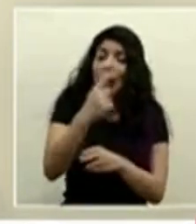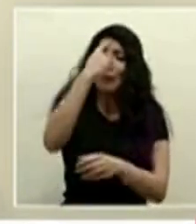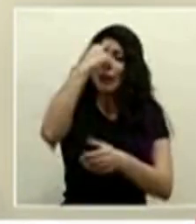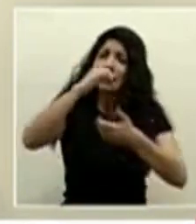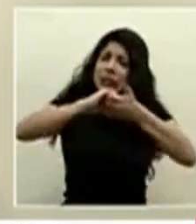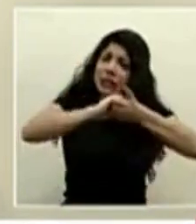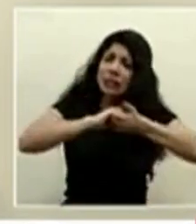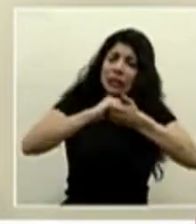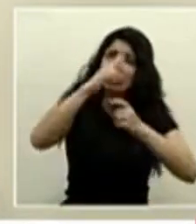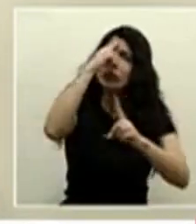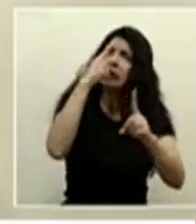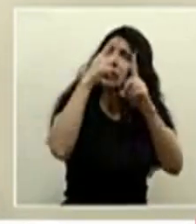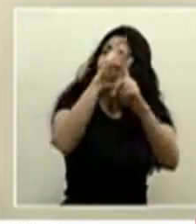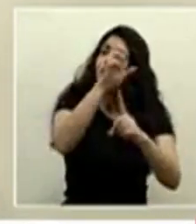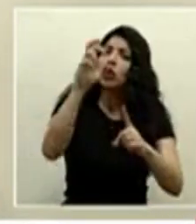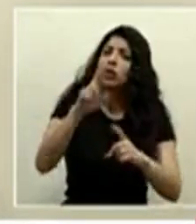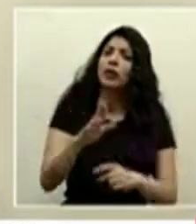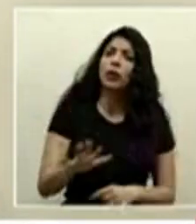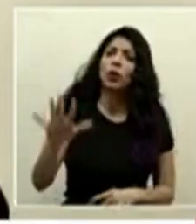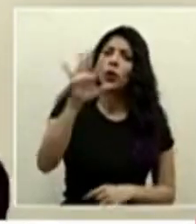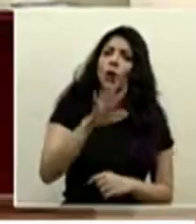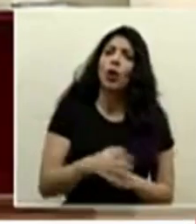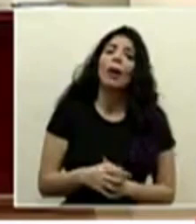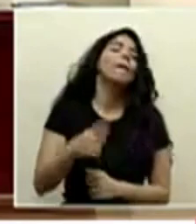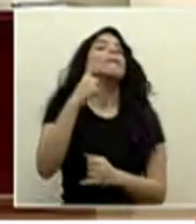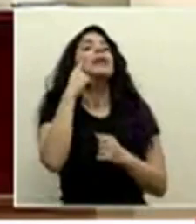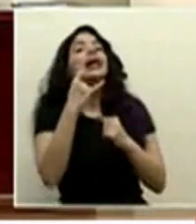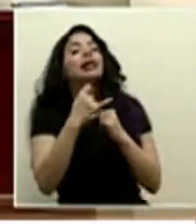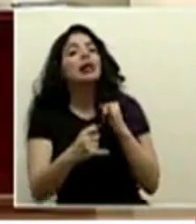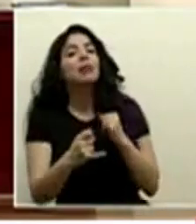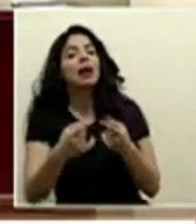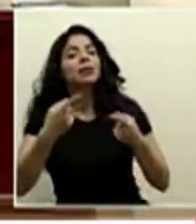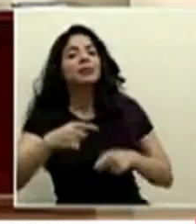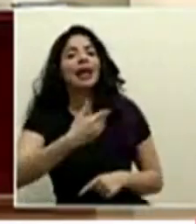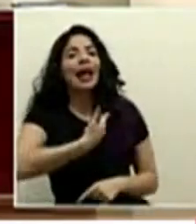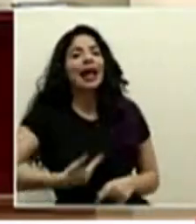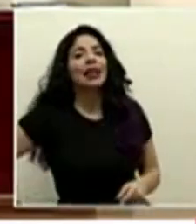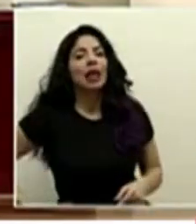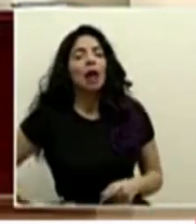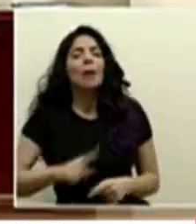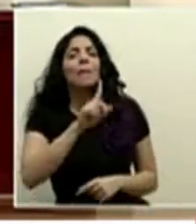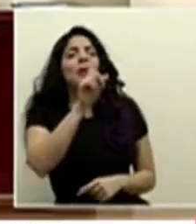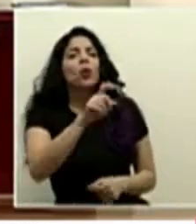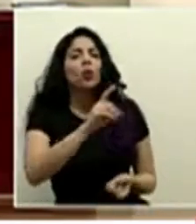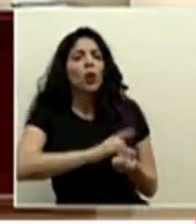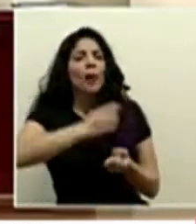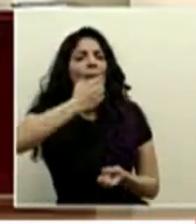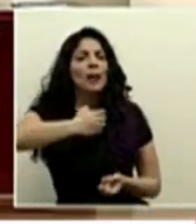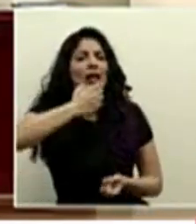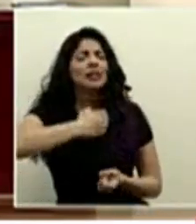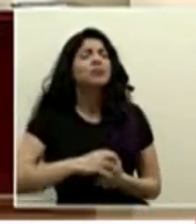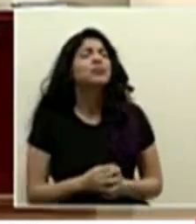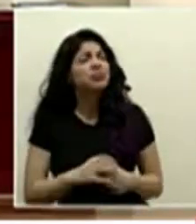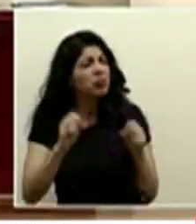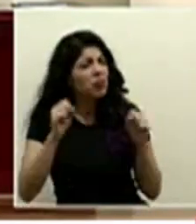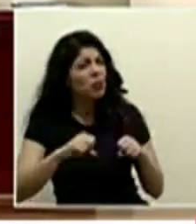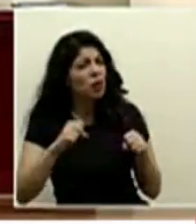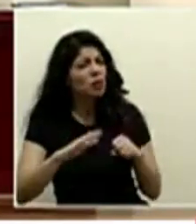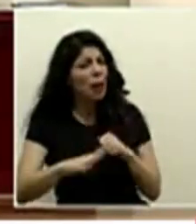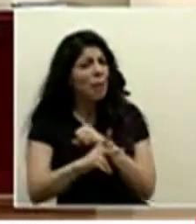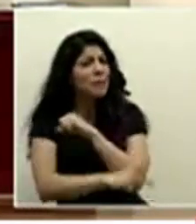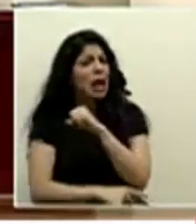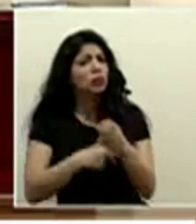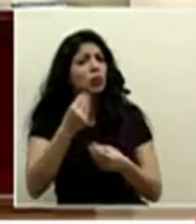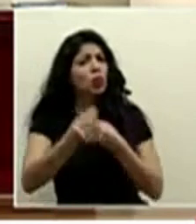pensar en país en Costa Rica como un todo para finalizar acontecer herediano consulta al doctor Macaya es posible que el país